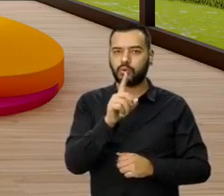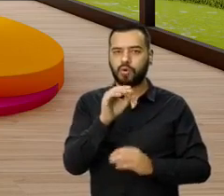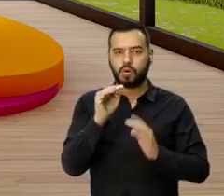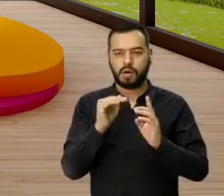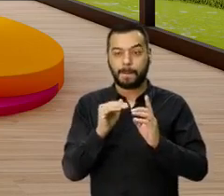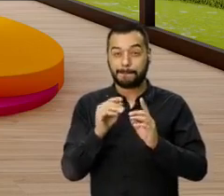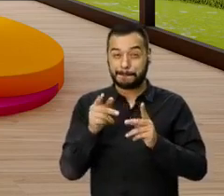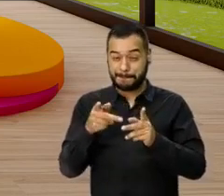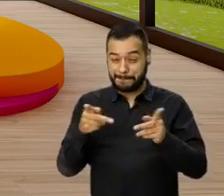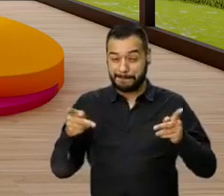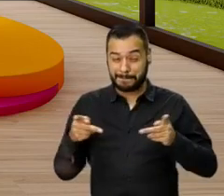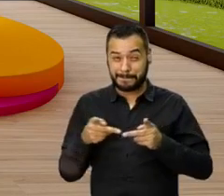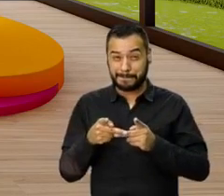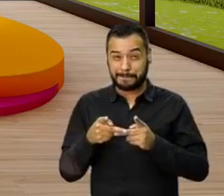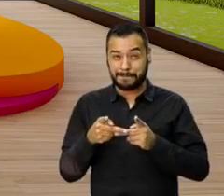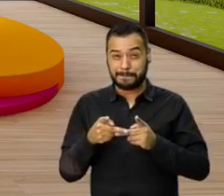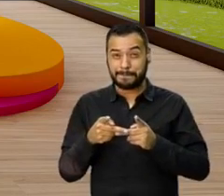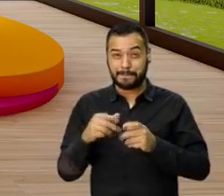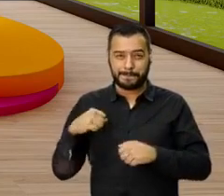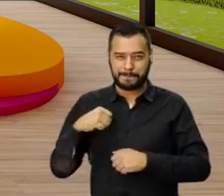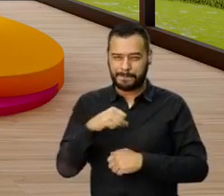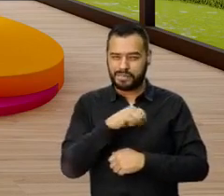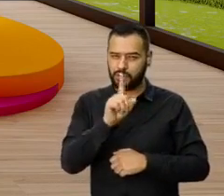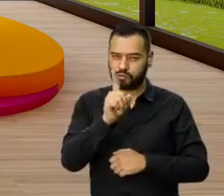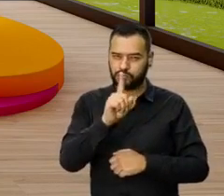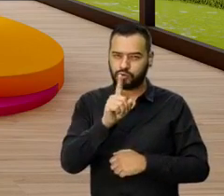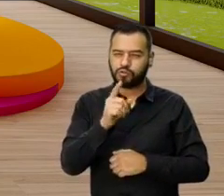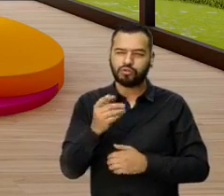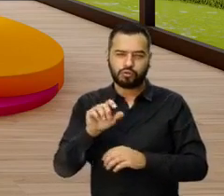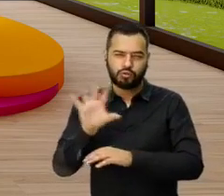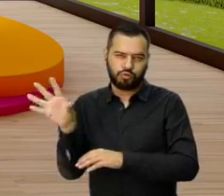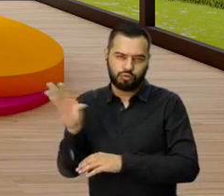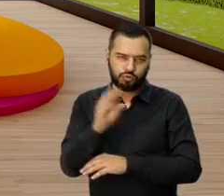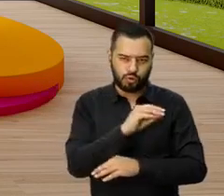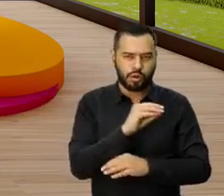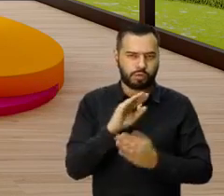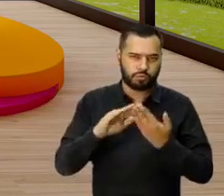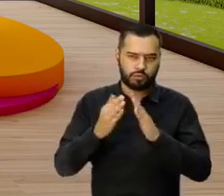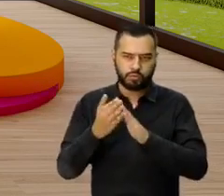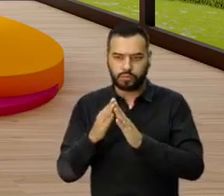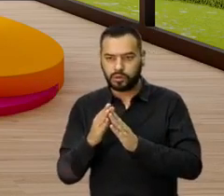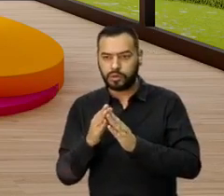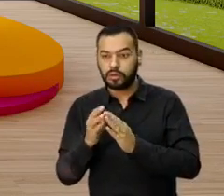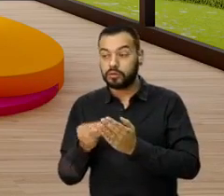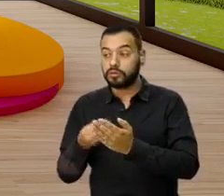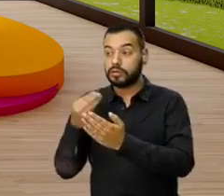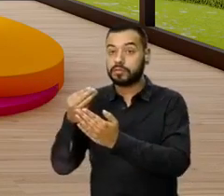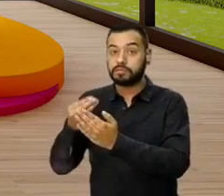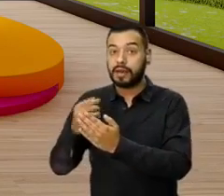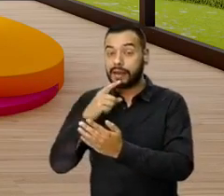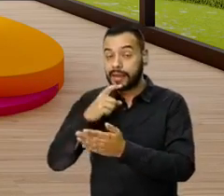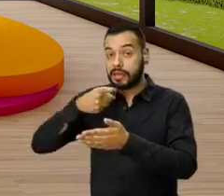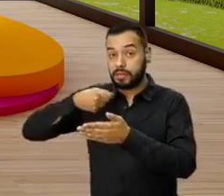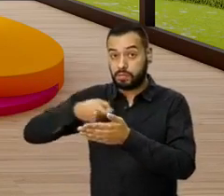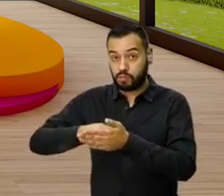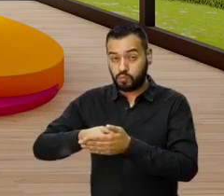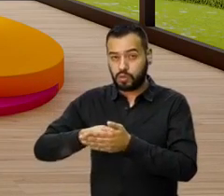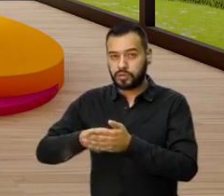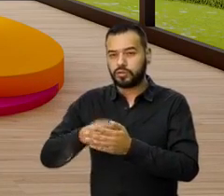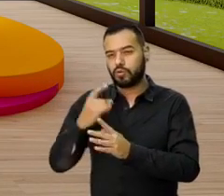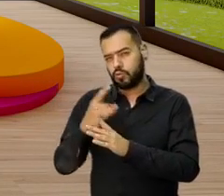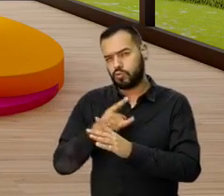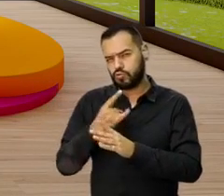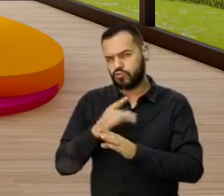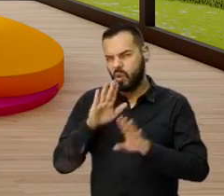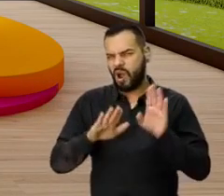uno. No son privados, son comunales. ¿Eso qué beneficio tiene? Le garantizamos y evitamos que pague impuestos por la utilización. Hay veces que